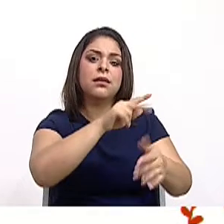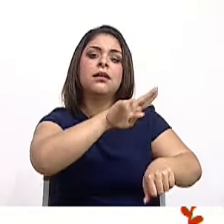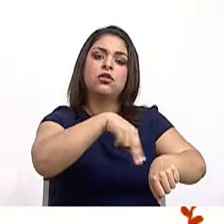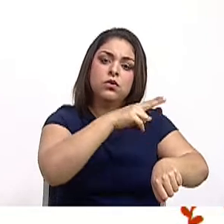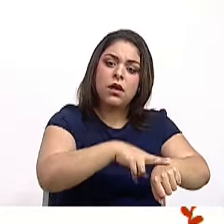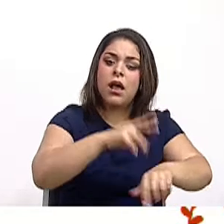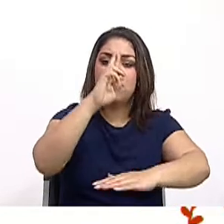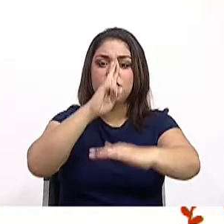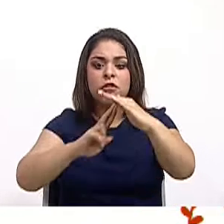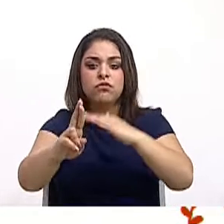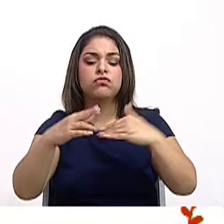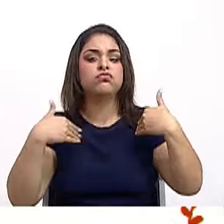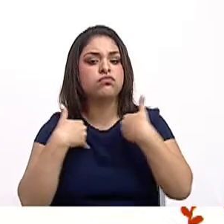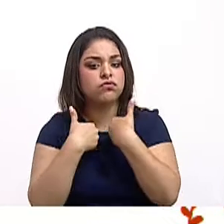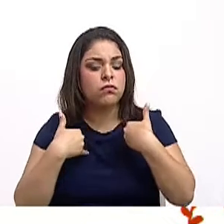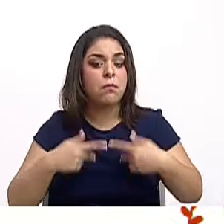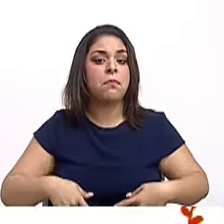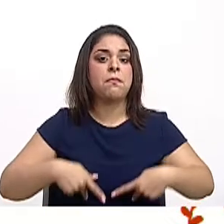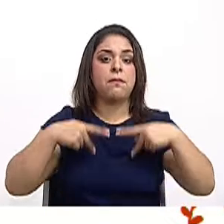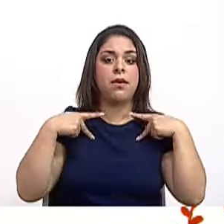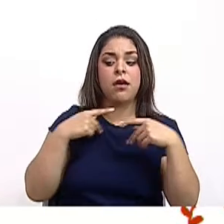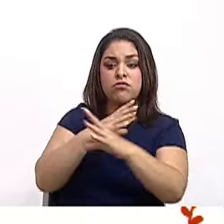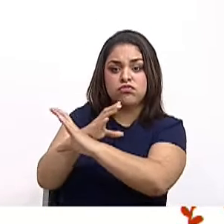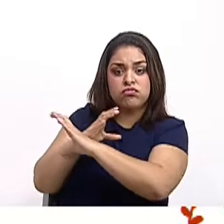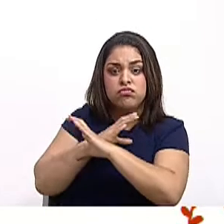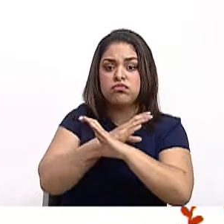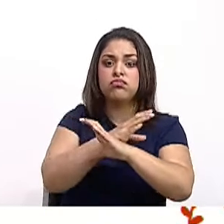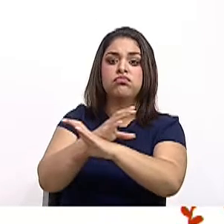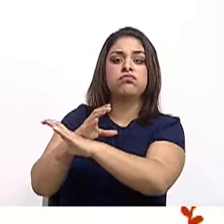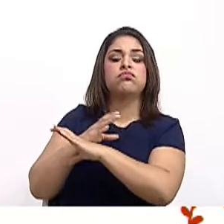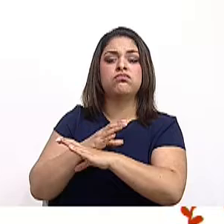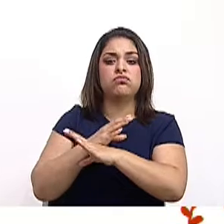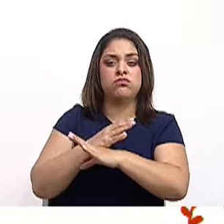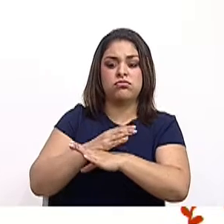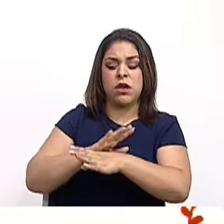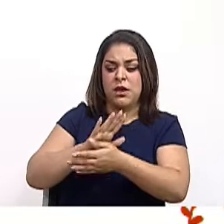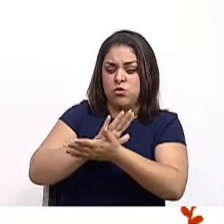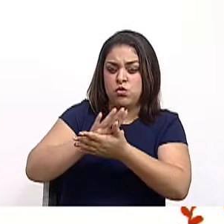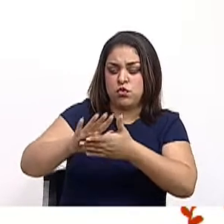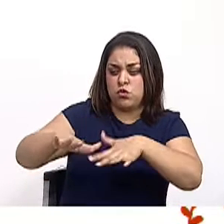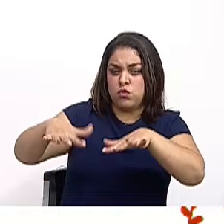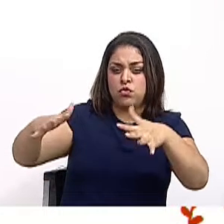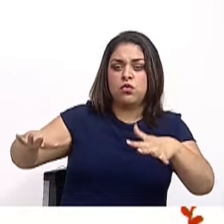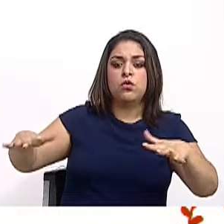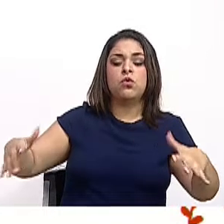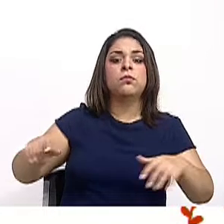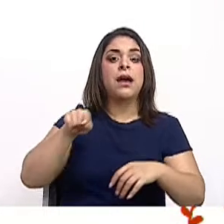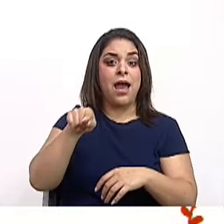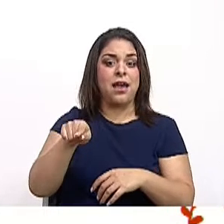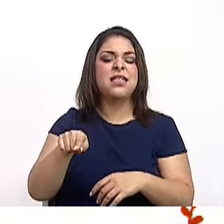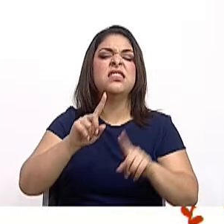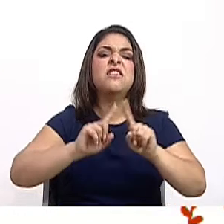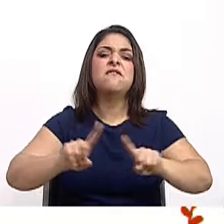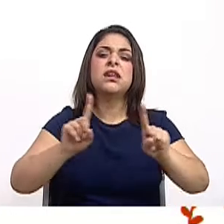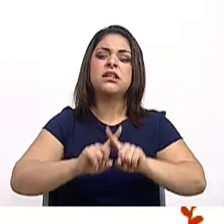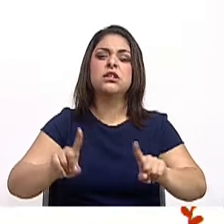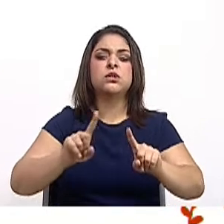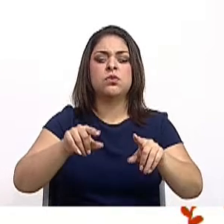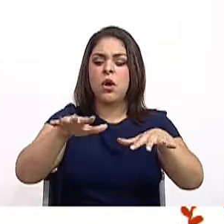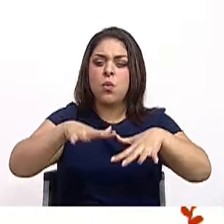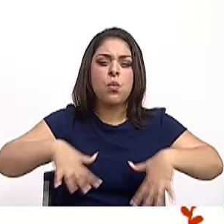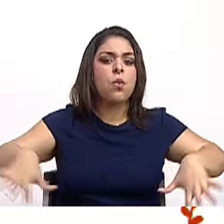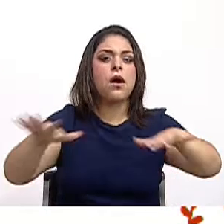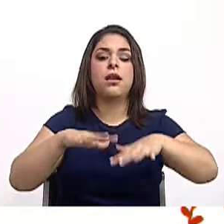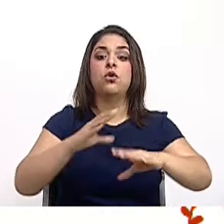refugios de vida silvestre, reservas, santuarios marinos, áreas de conservación, entre otras que